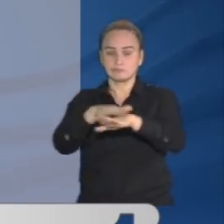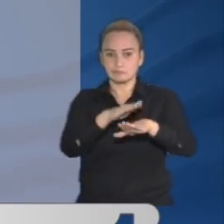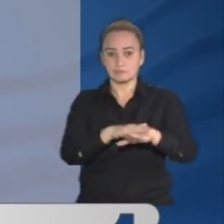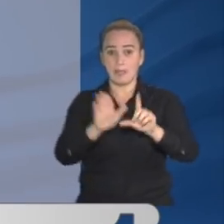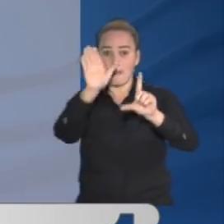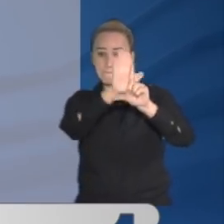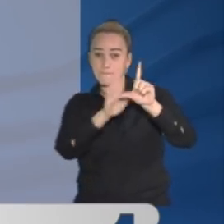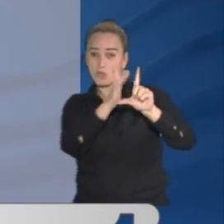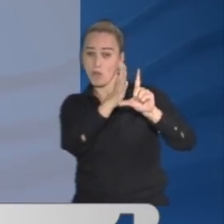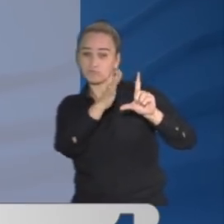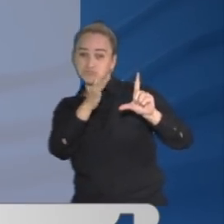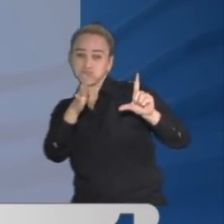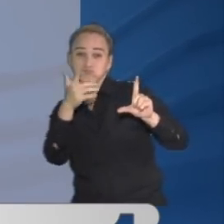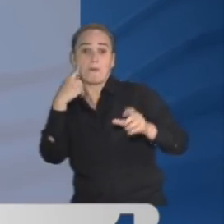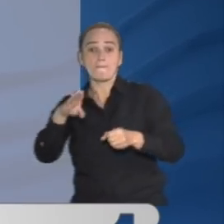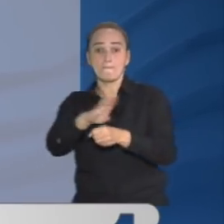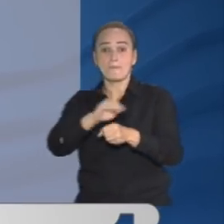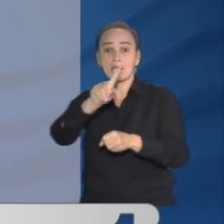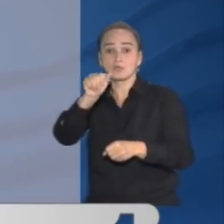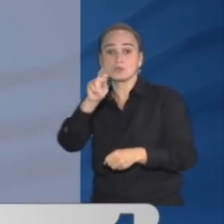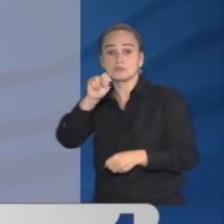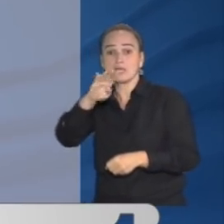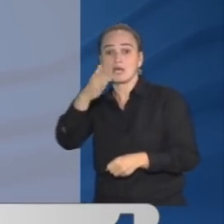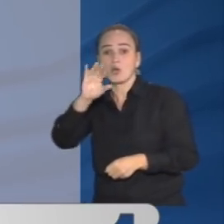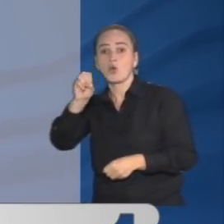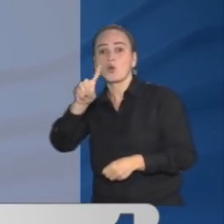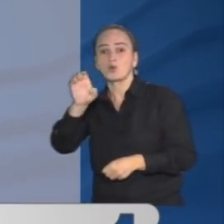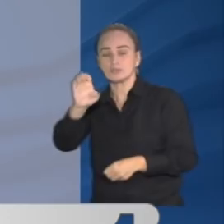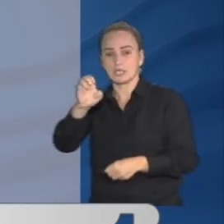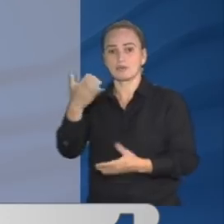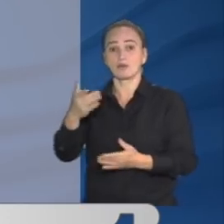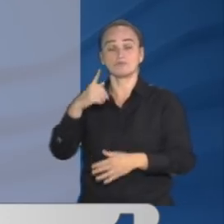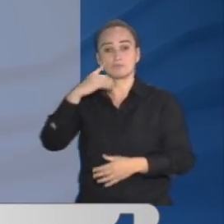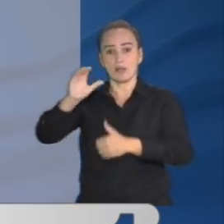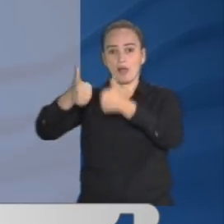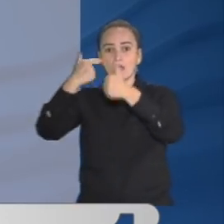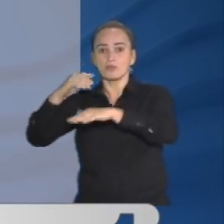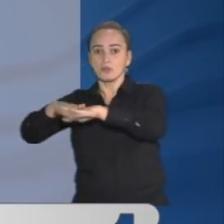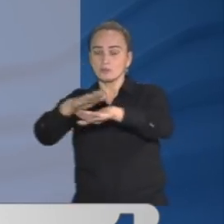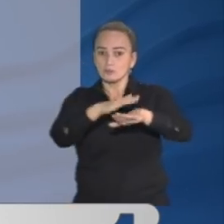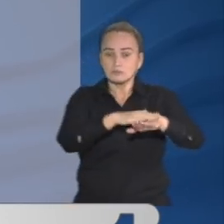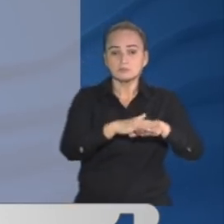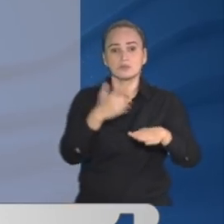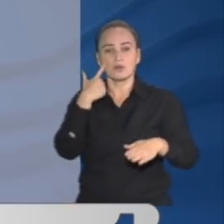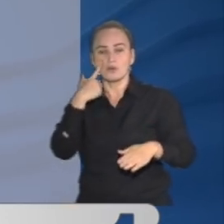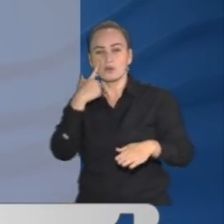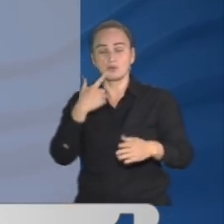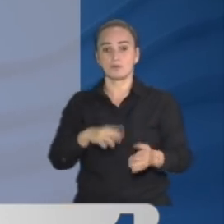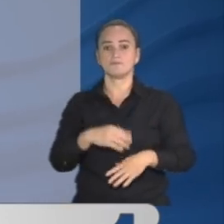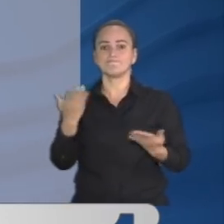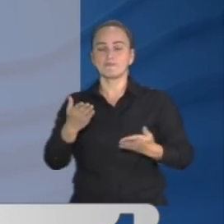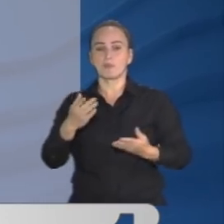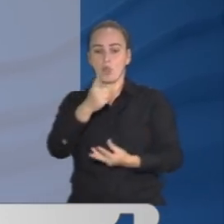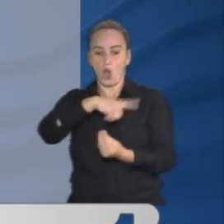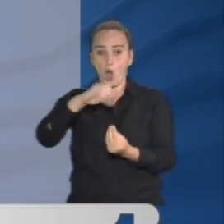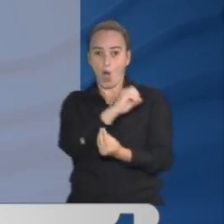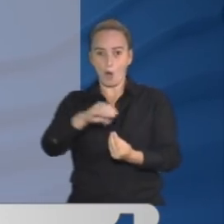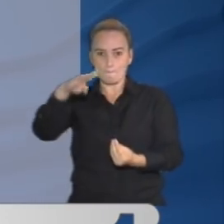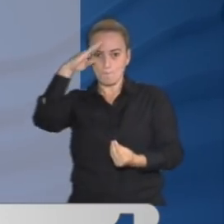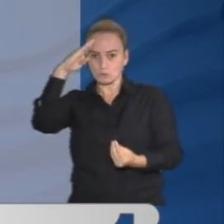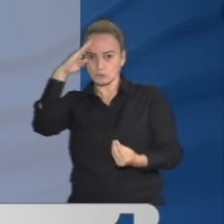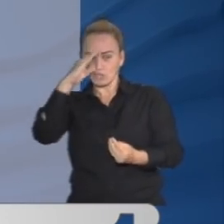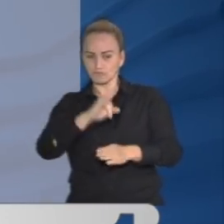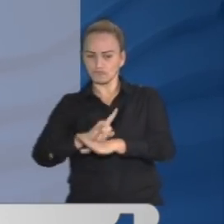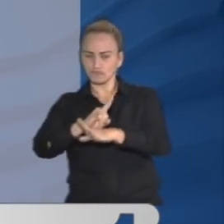Los hechos se dieron en el barrio San José de los Campanos. Las autoridades indicaron que en medio de un operativo de control y